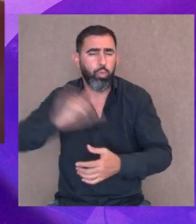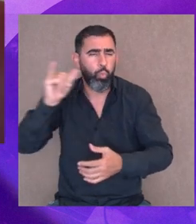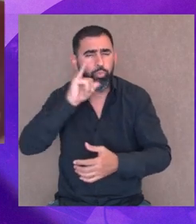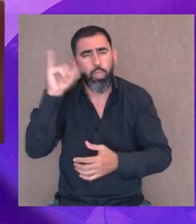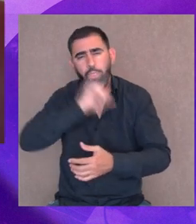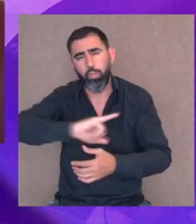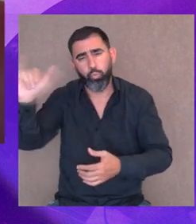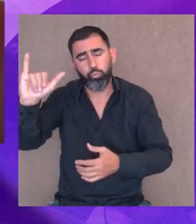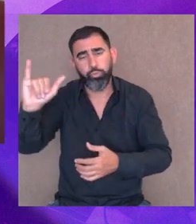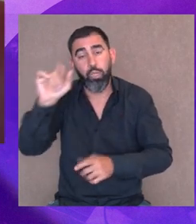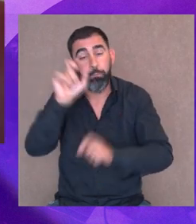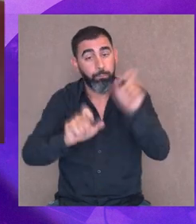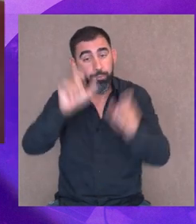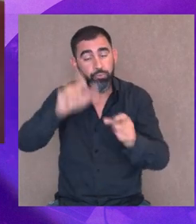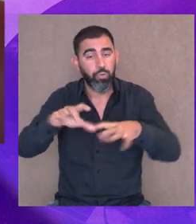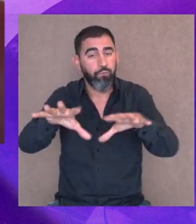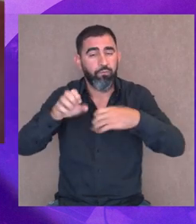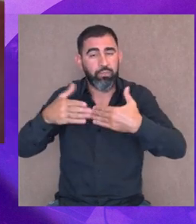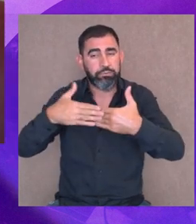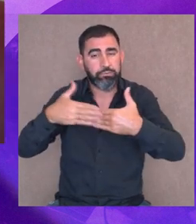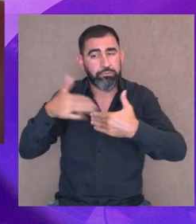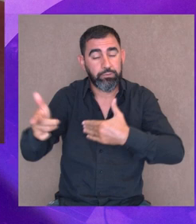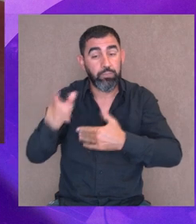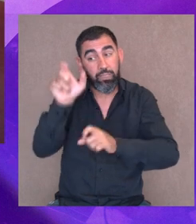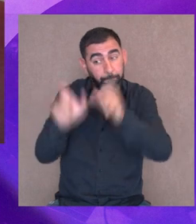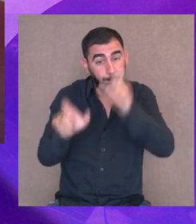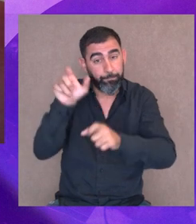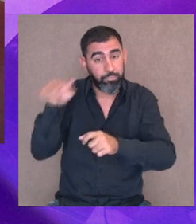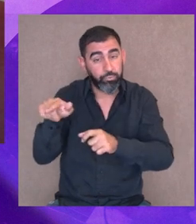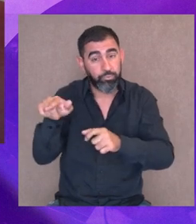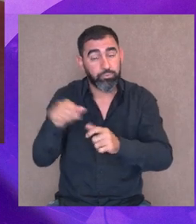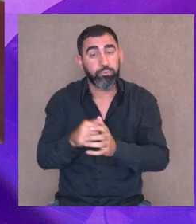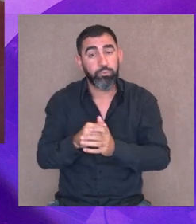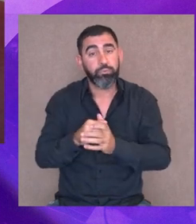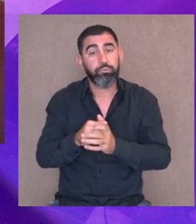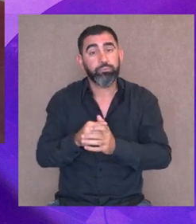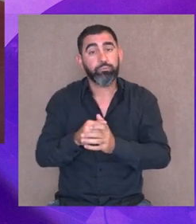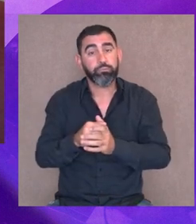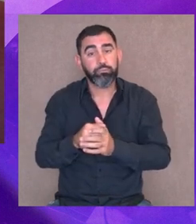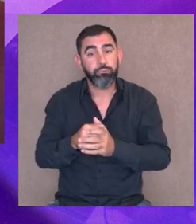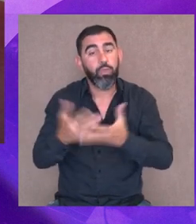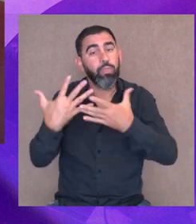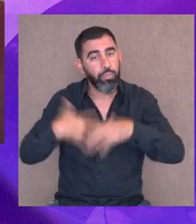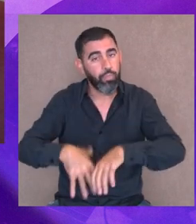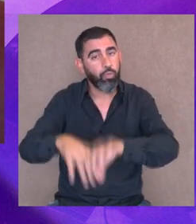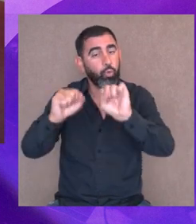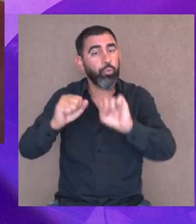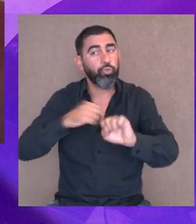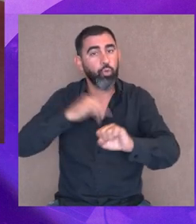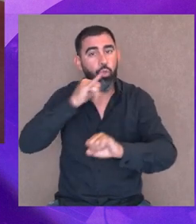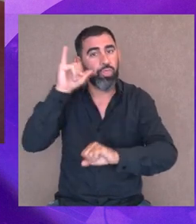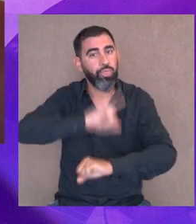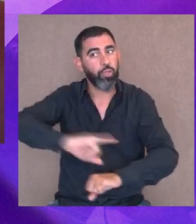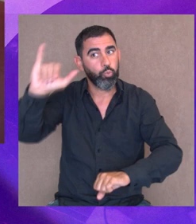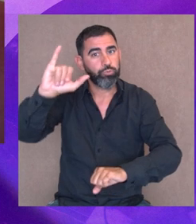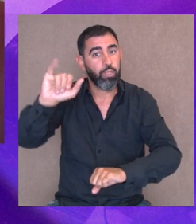denuncias hace muchos años a gente que vivía cerca y con esas personas, bueno, por mucho tiempo se descubrieron que yo había hecho